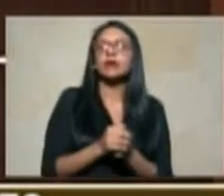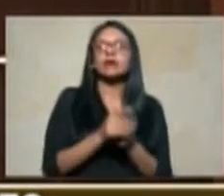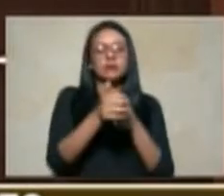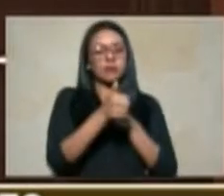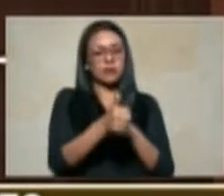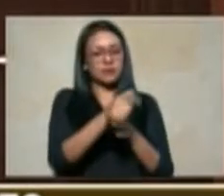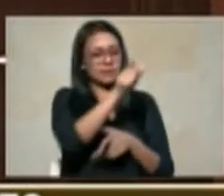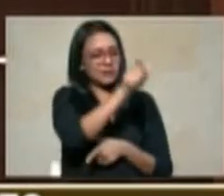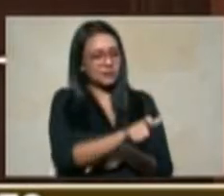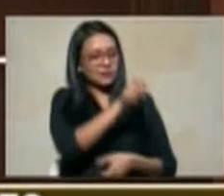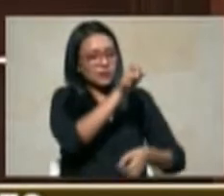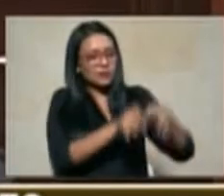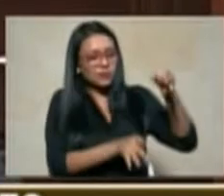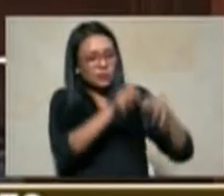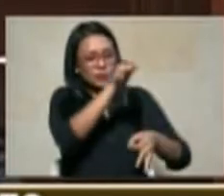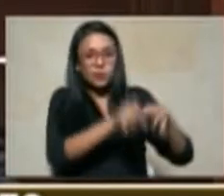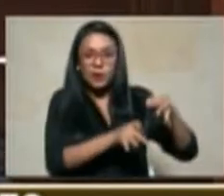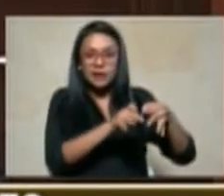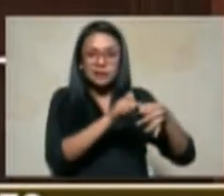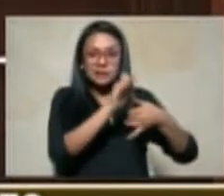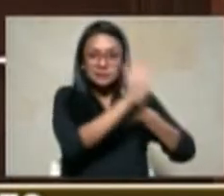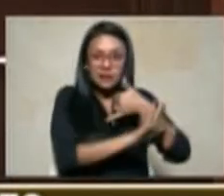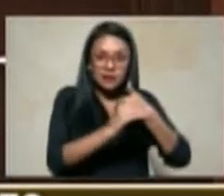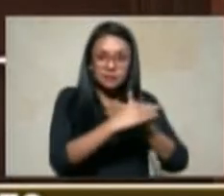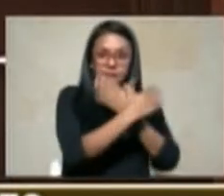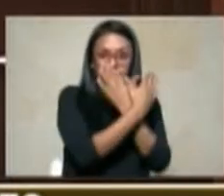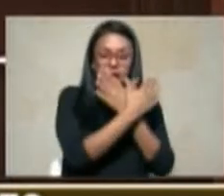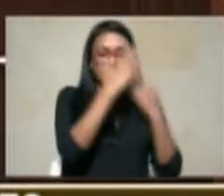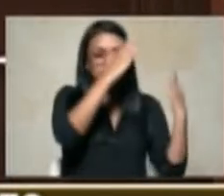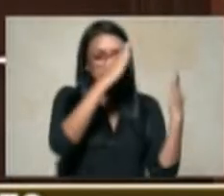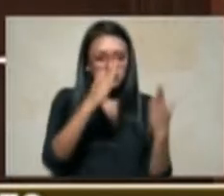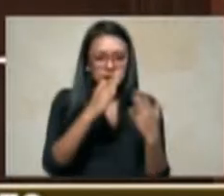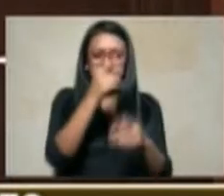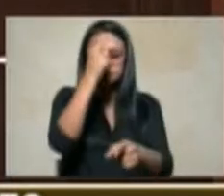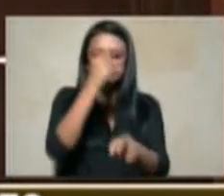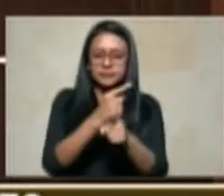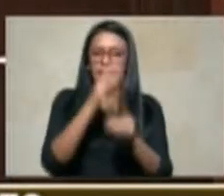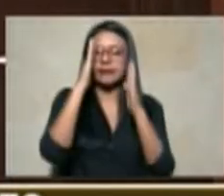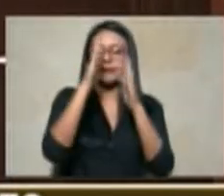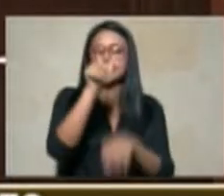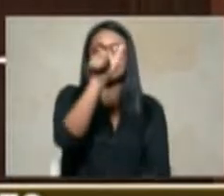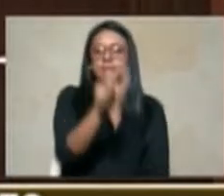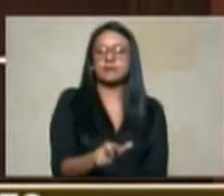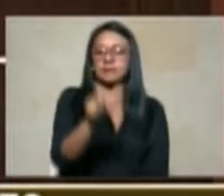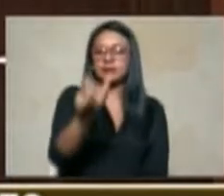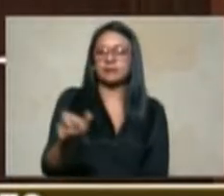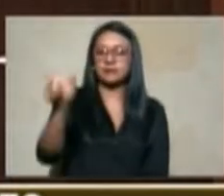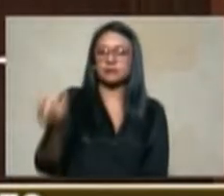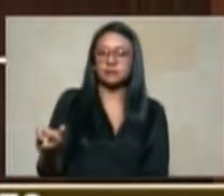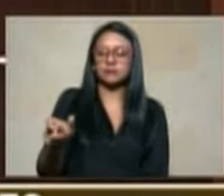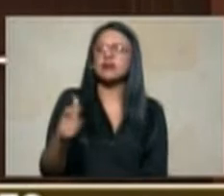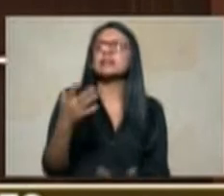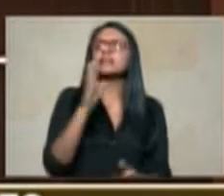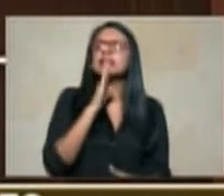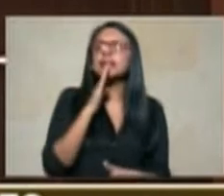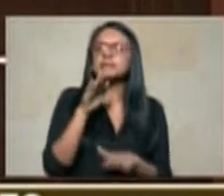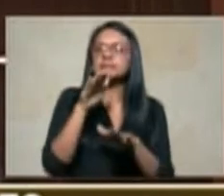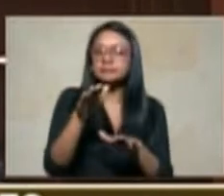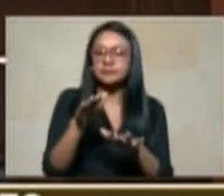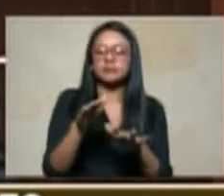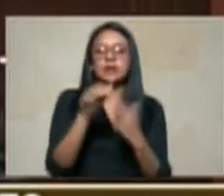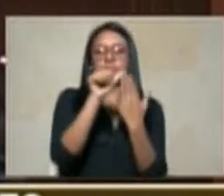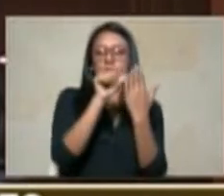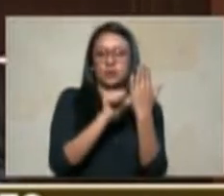administración o al ejecutivo a efectos de atender a esa población representado en programas de adquisición de bienes tanto